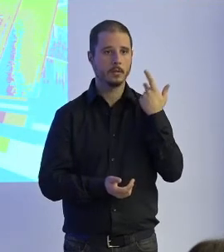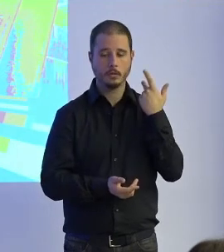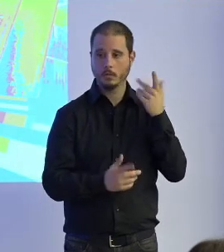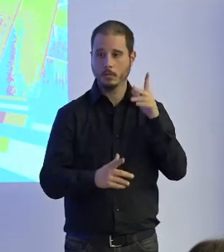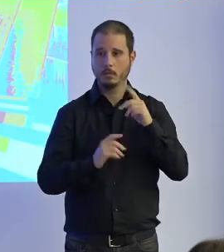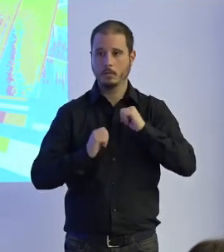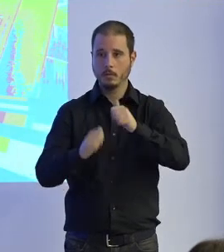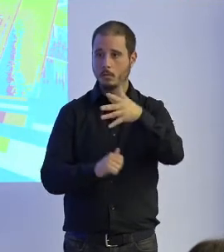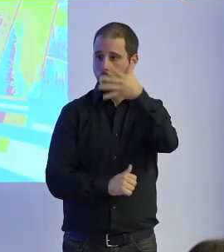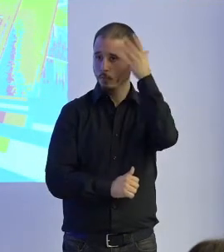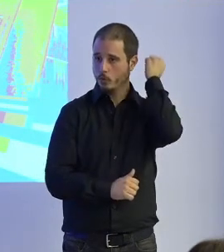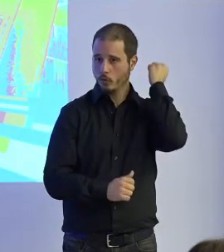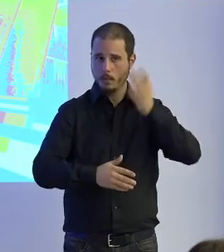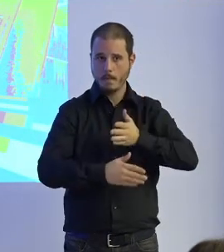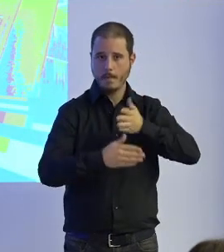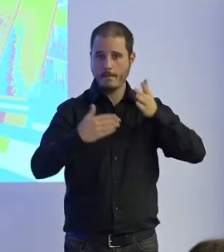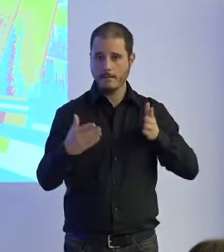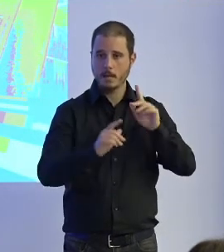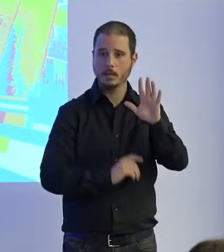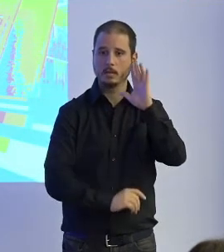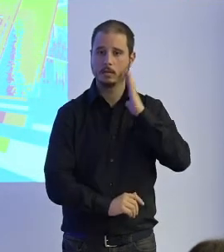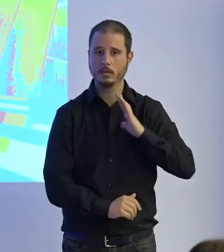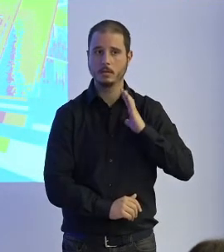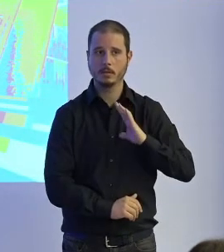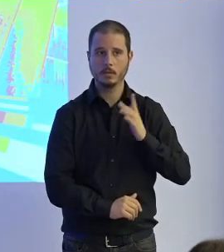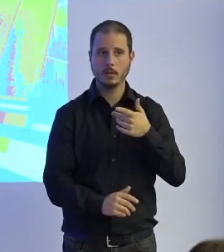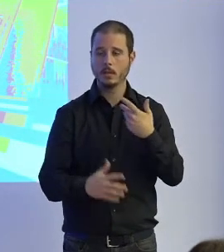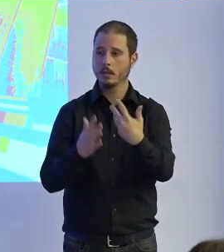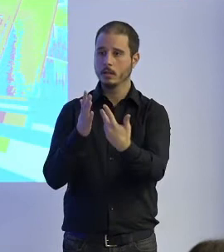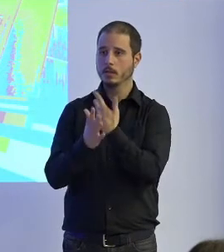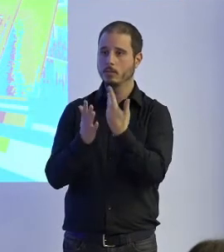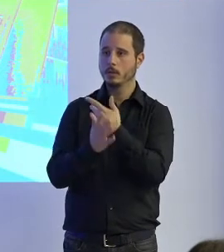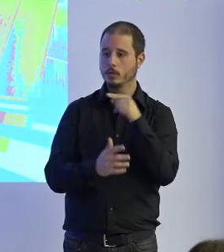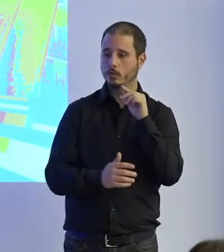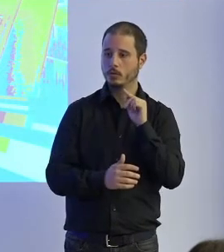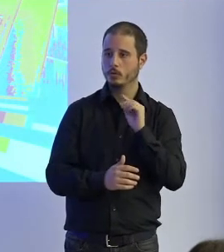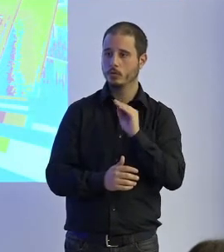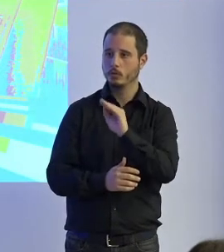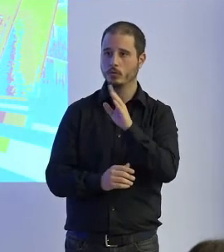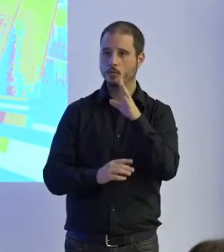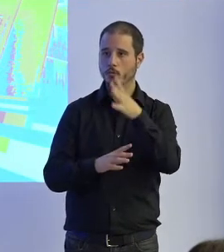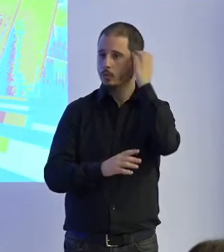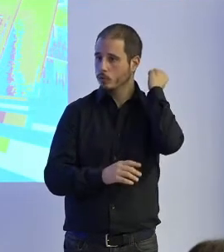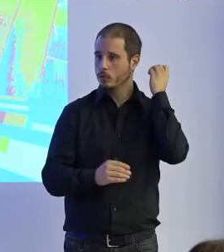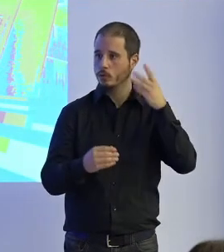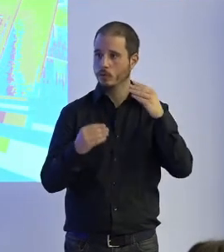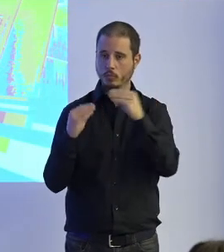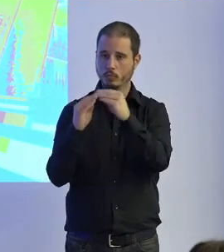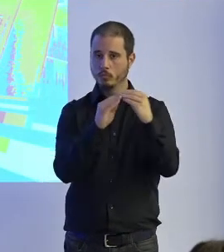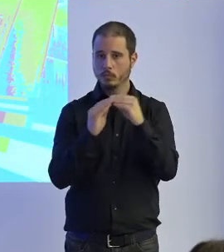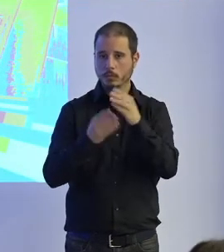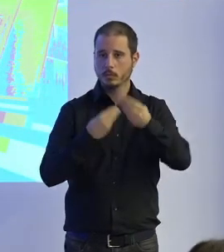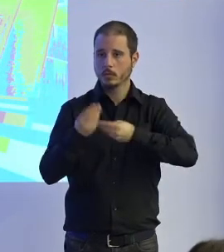protocolo lo más grande posible por favor descríbeme cuál es tu protocolo de atención convencional a un paciente